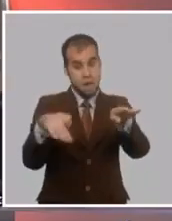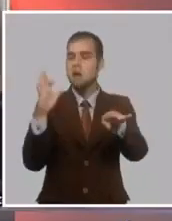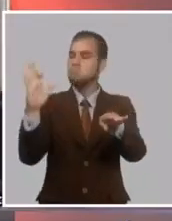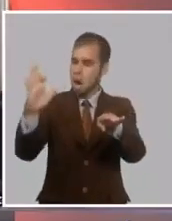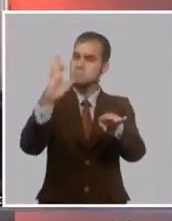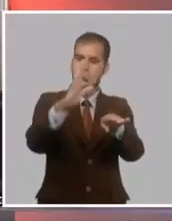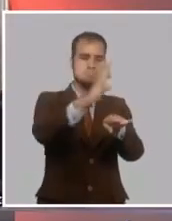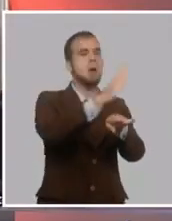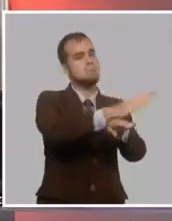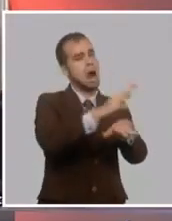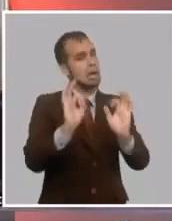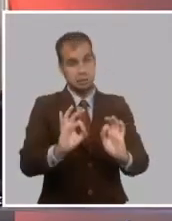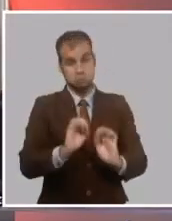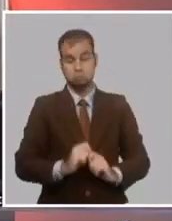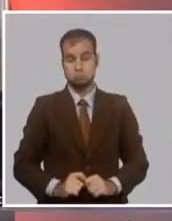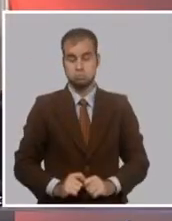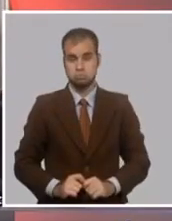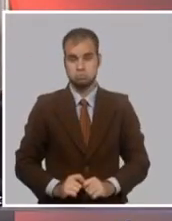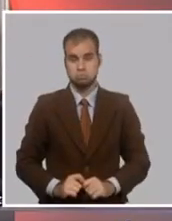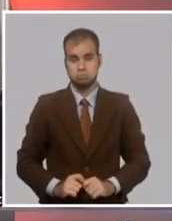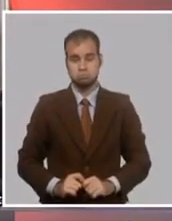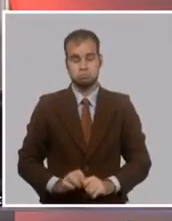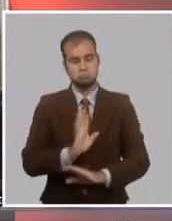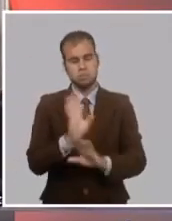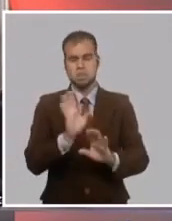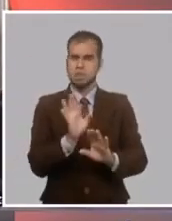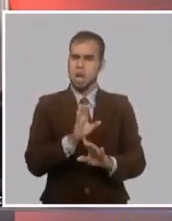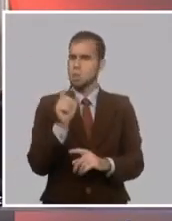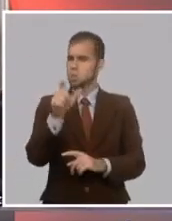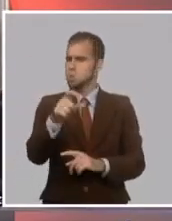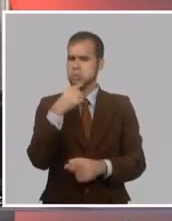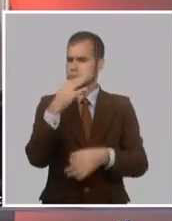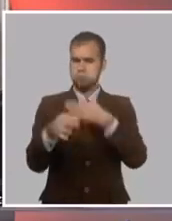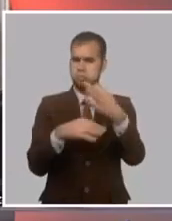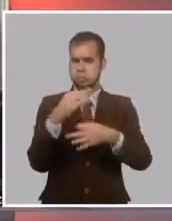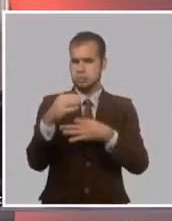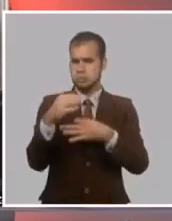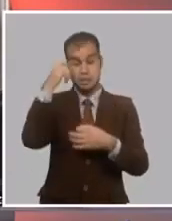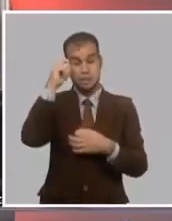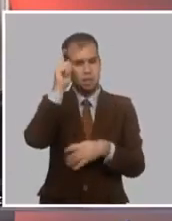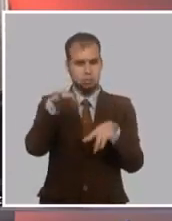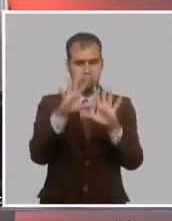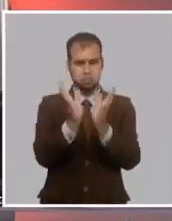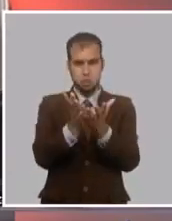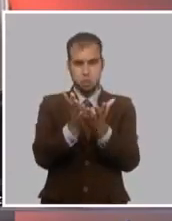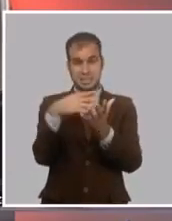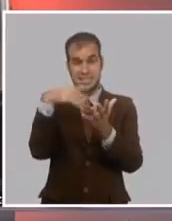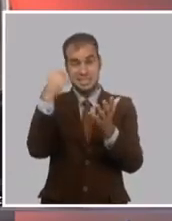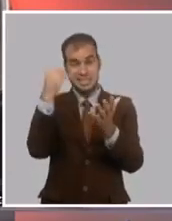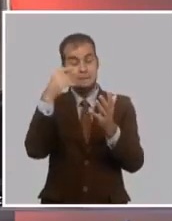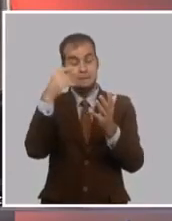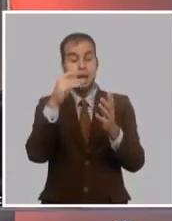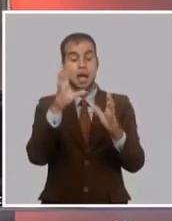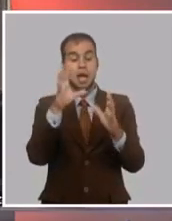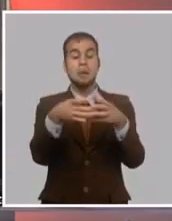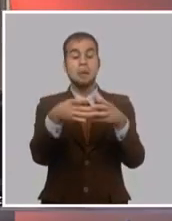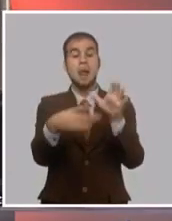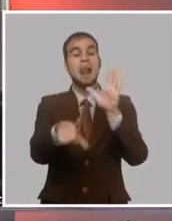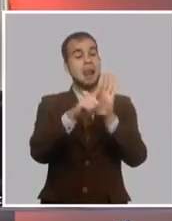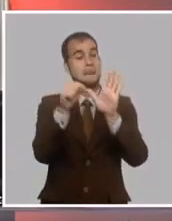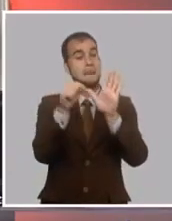quiero cerrar con esta idea que él maneja en los estatutos, perdón, en las bases del partido,